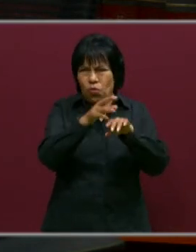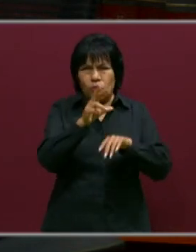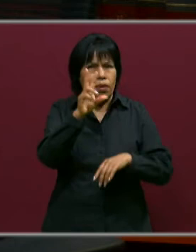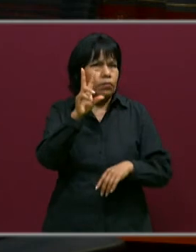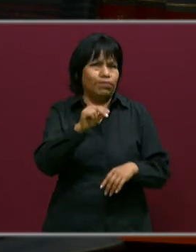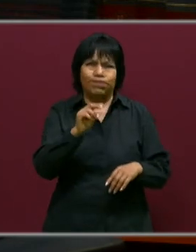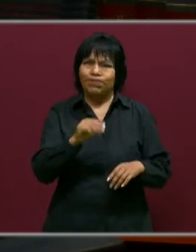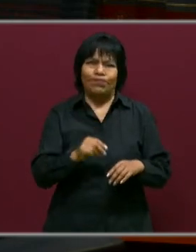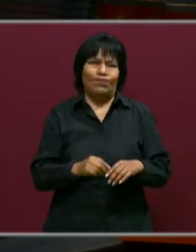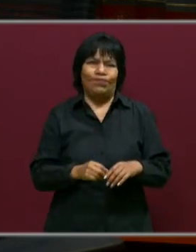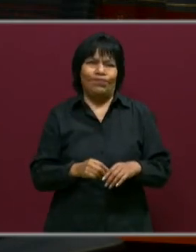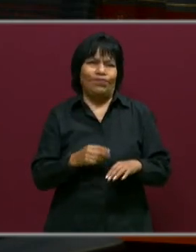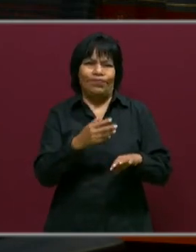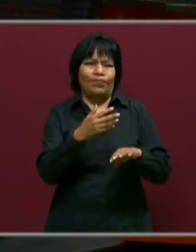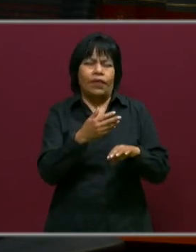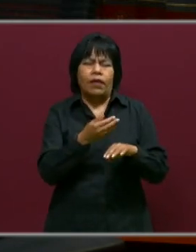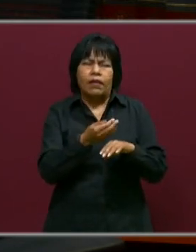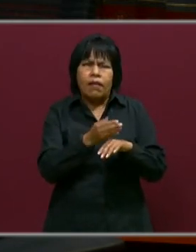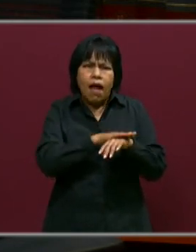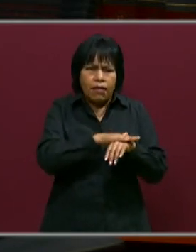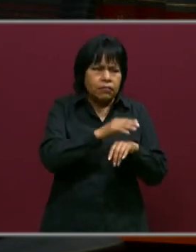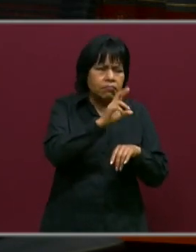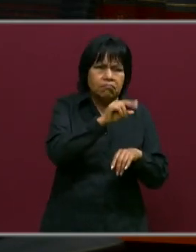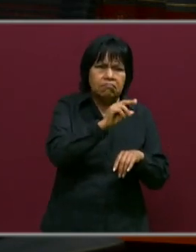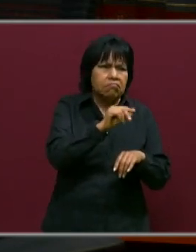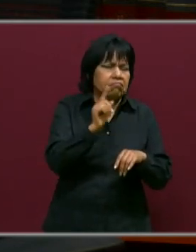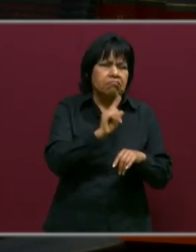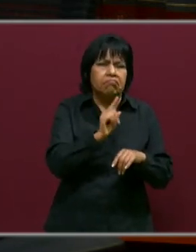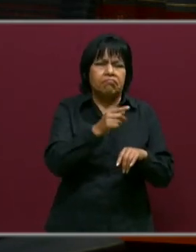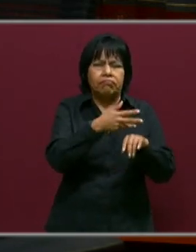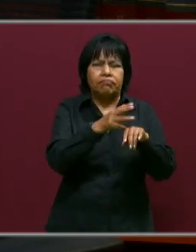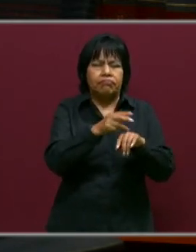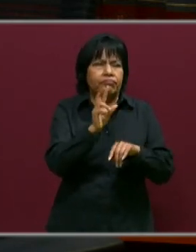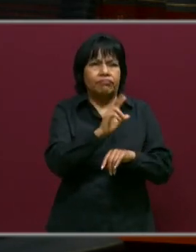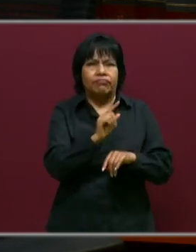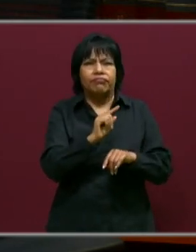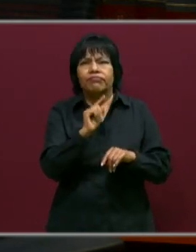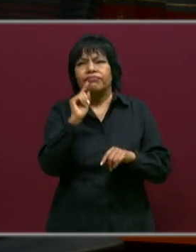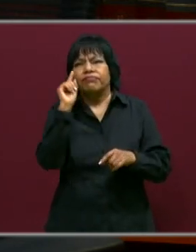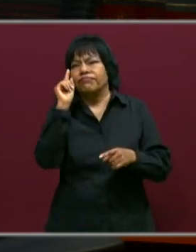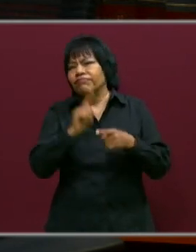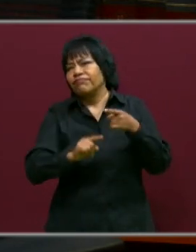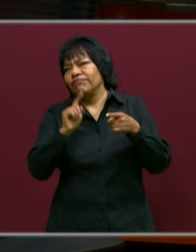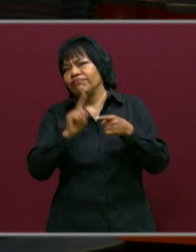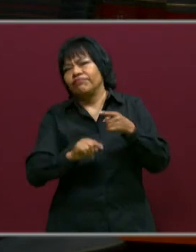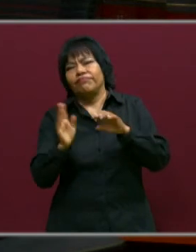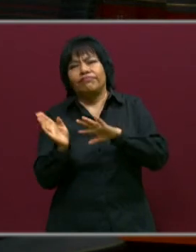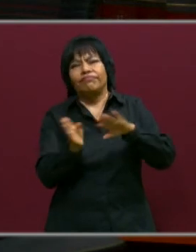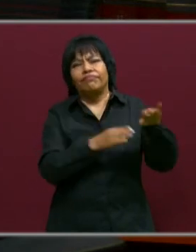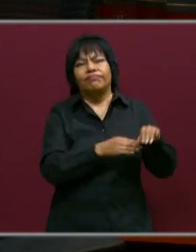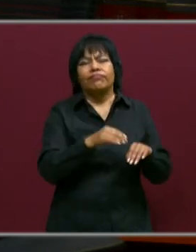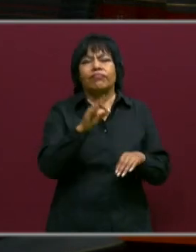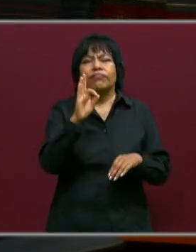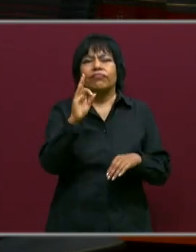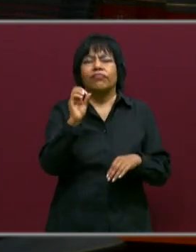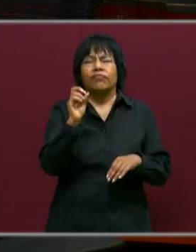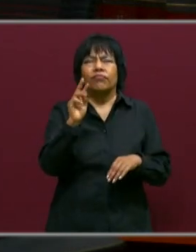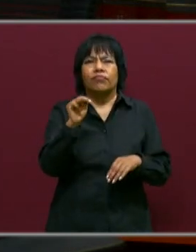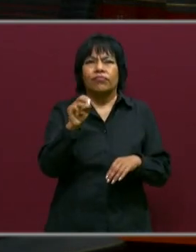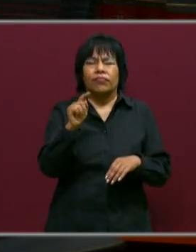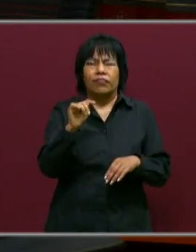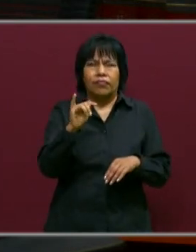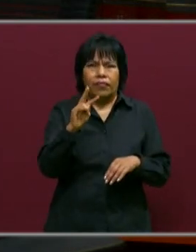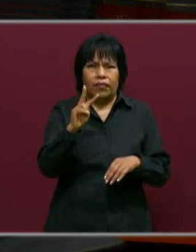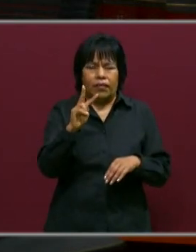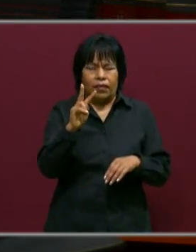de asignar una calificación como tal numérica, sino acá es más cualitativa, es formativa, porque también